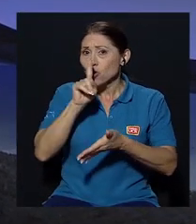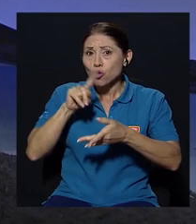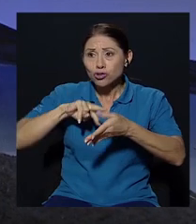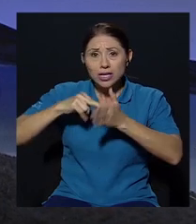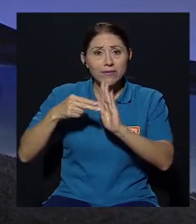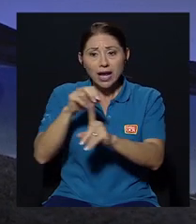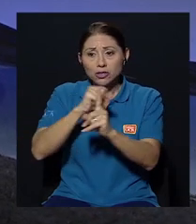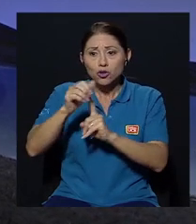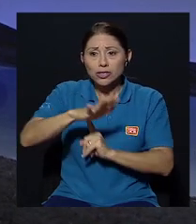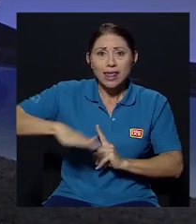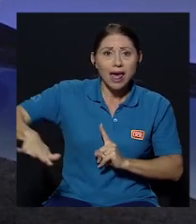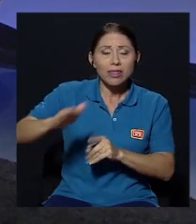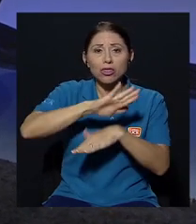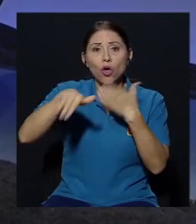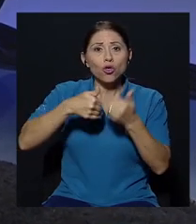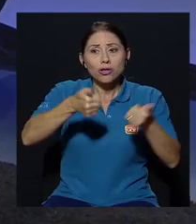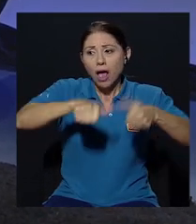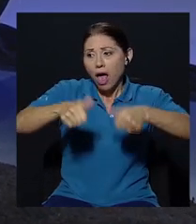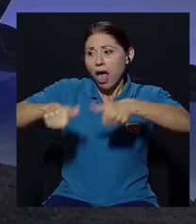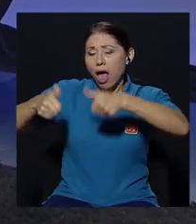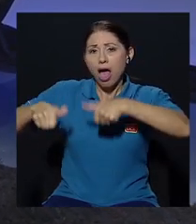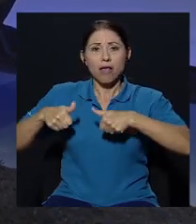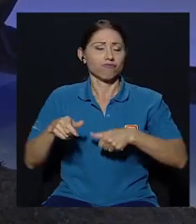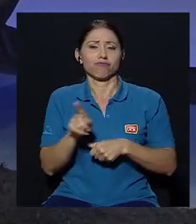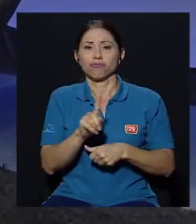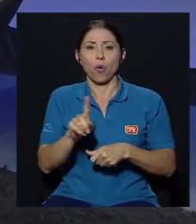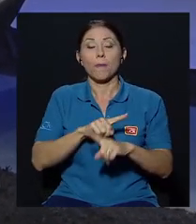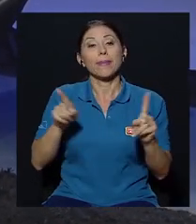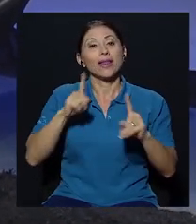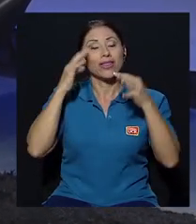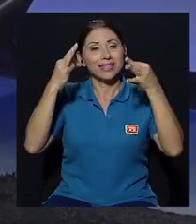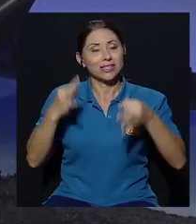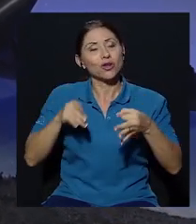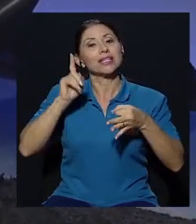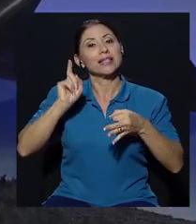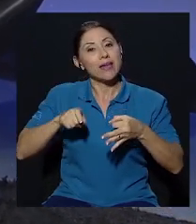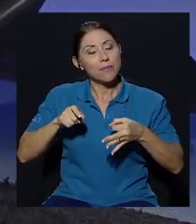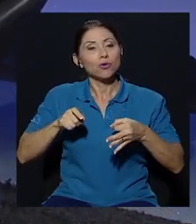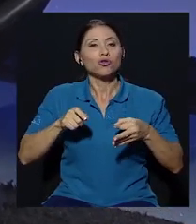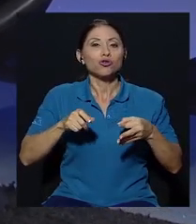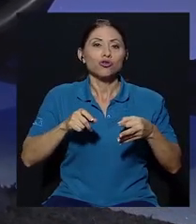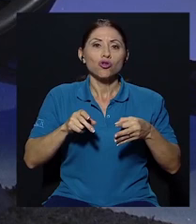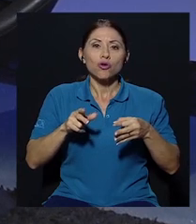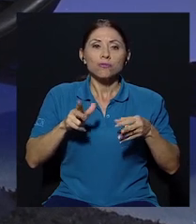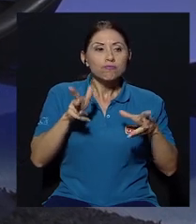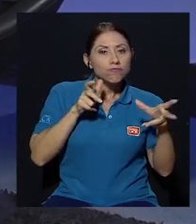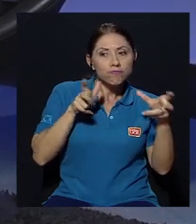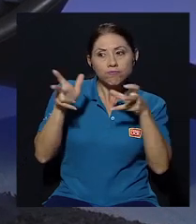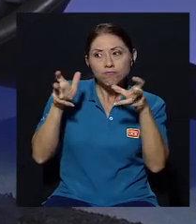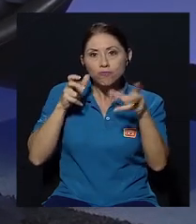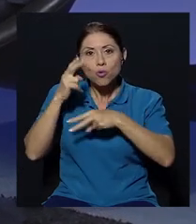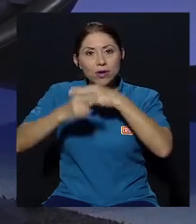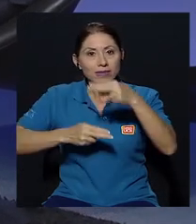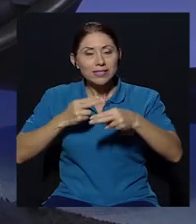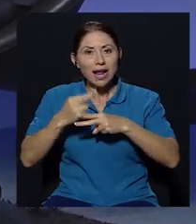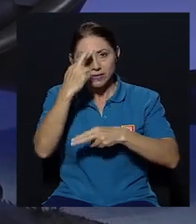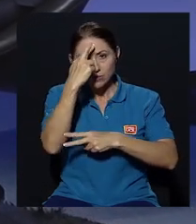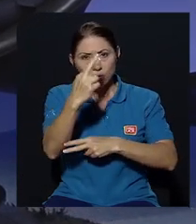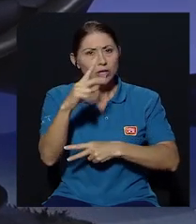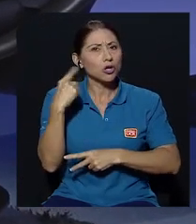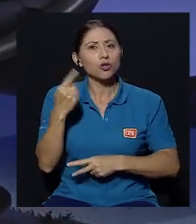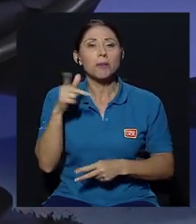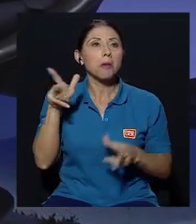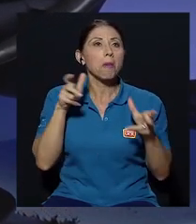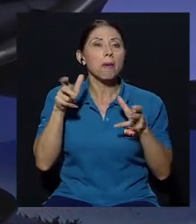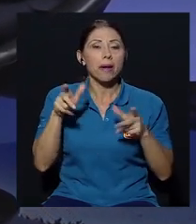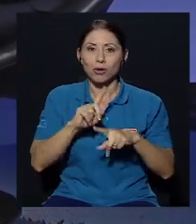estemos de acuerdo es que eso sí alimentemos las decisiones de una escucha bien universal bien respetuosa no escuchar